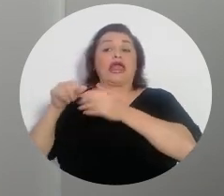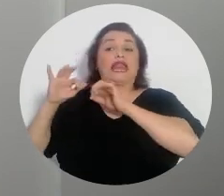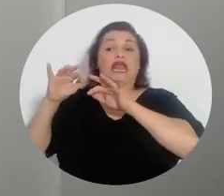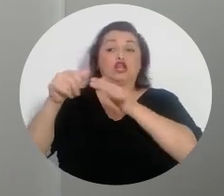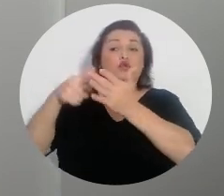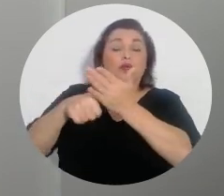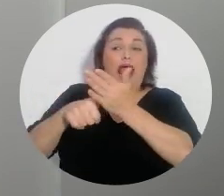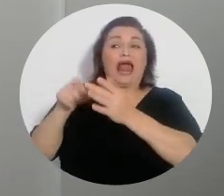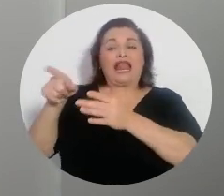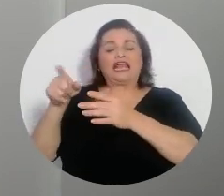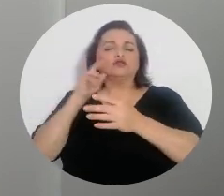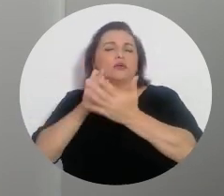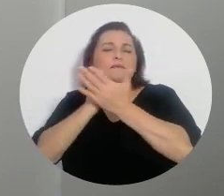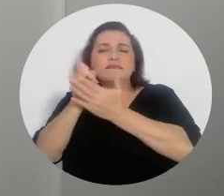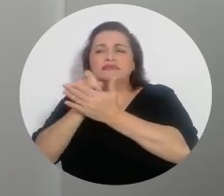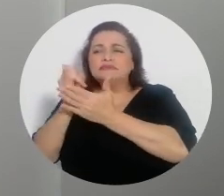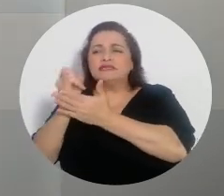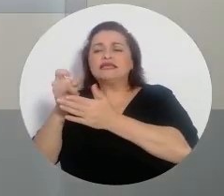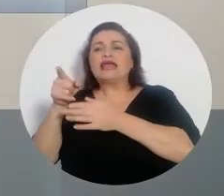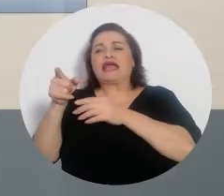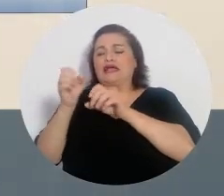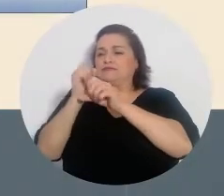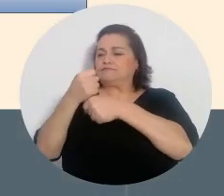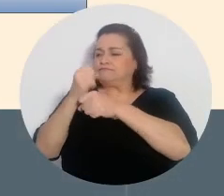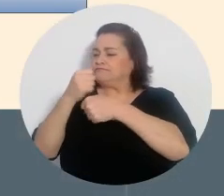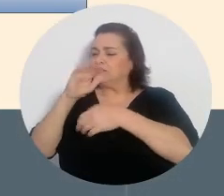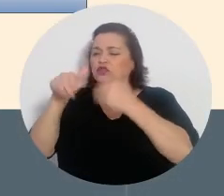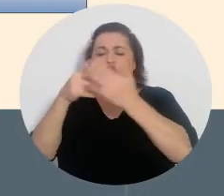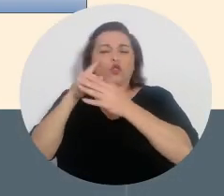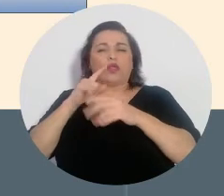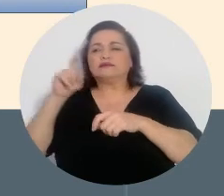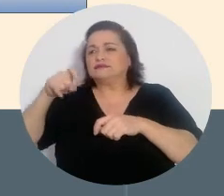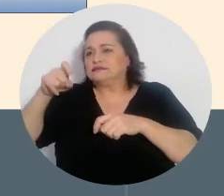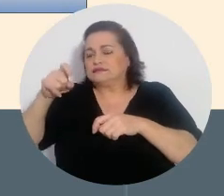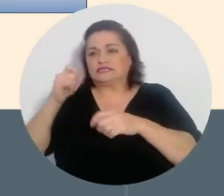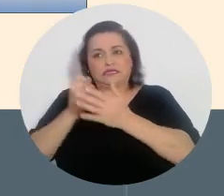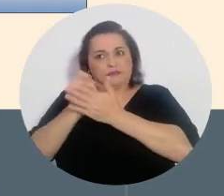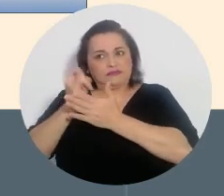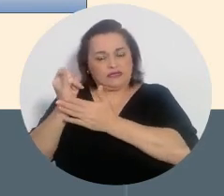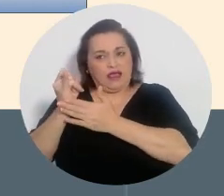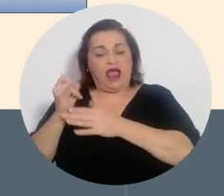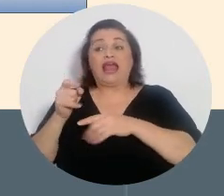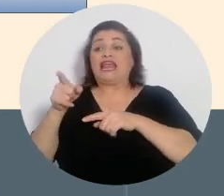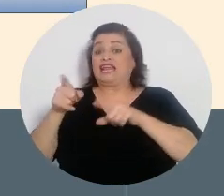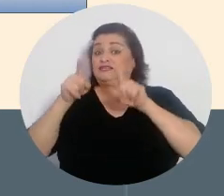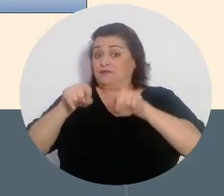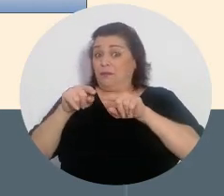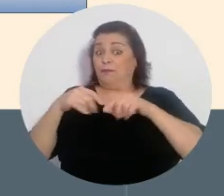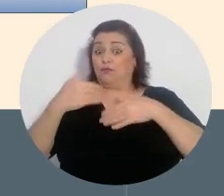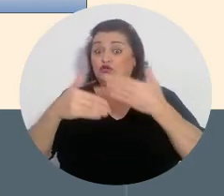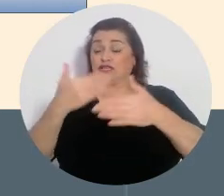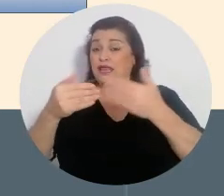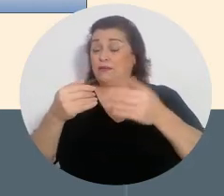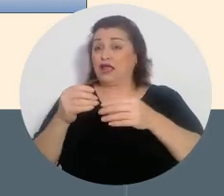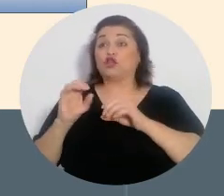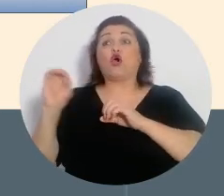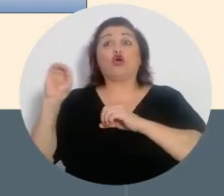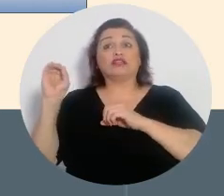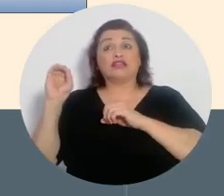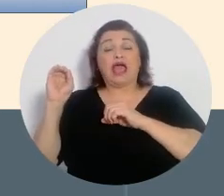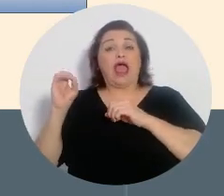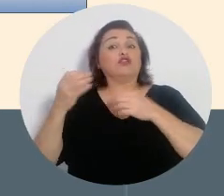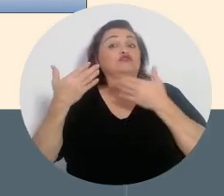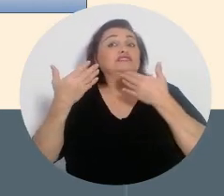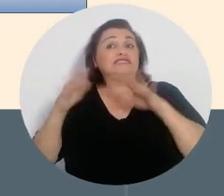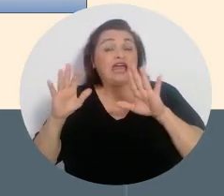brazo investigativo del Tribunal Supremo de Elecciones donde se llevarán a cabo las pesquisas necesarias. En el caso de que sea el procedimiento ordinario,